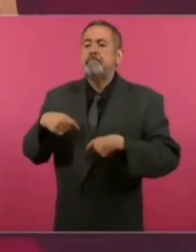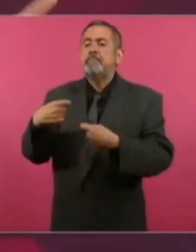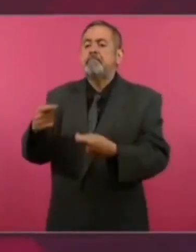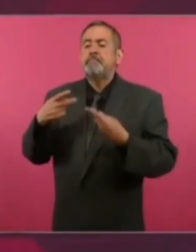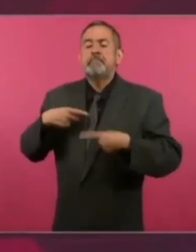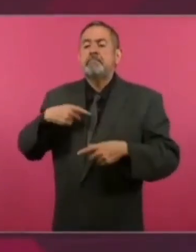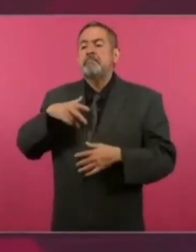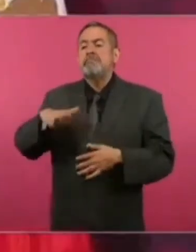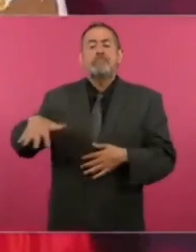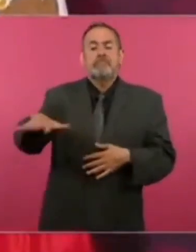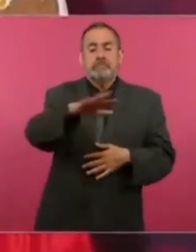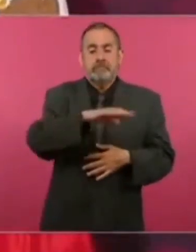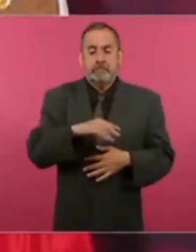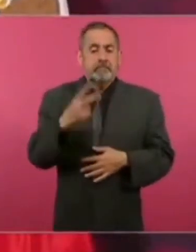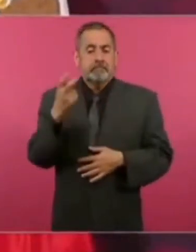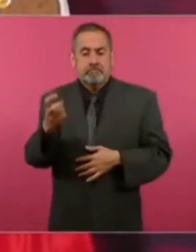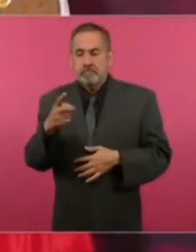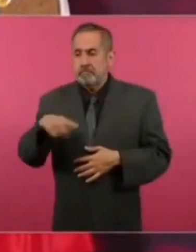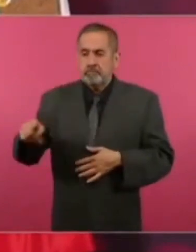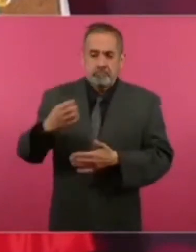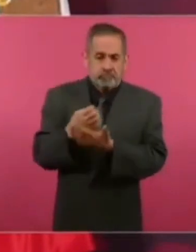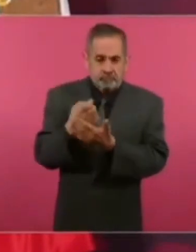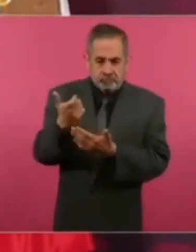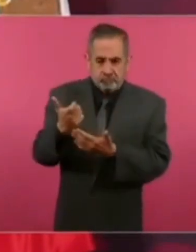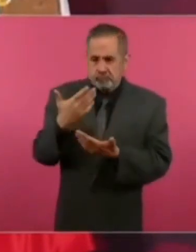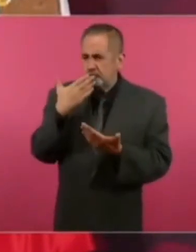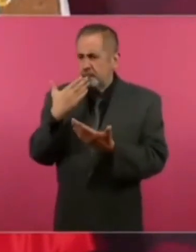está fuerte la economía.